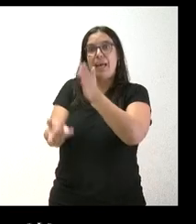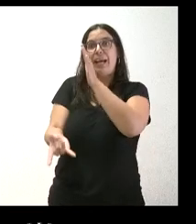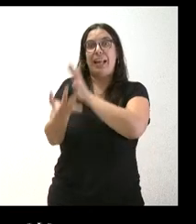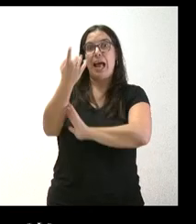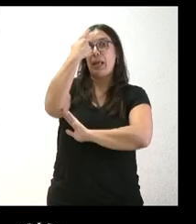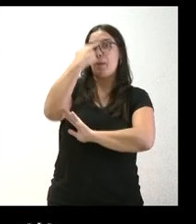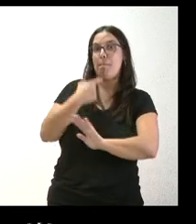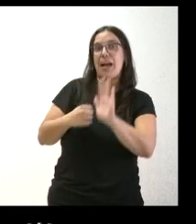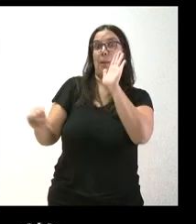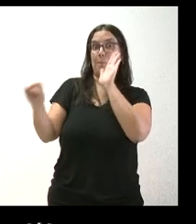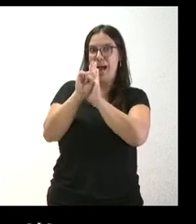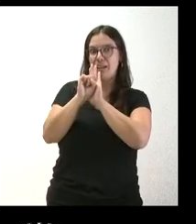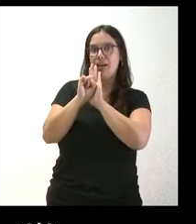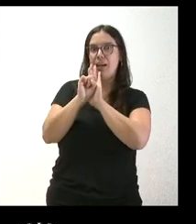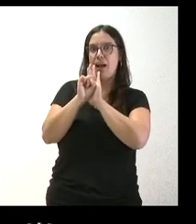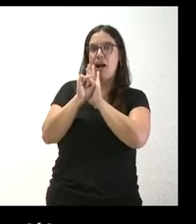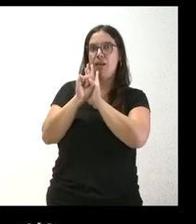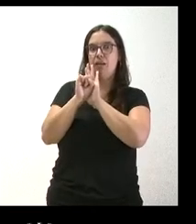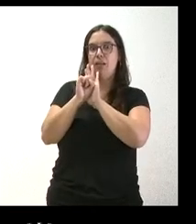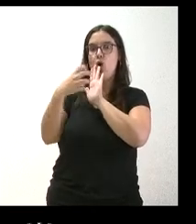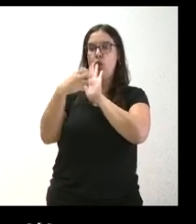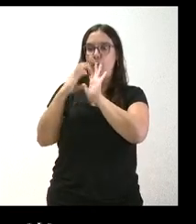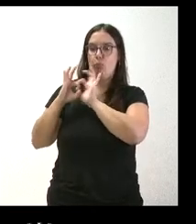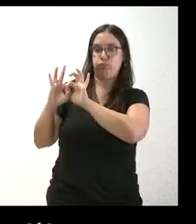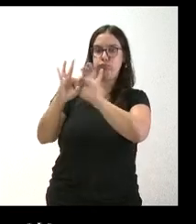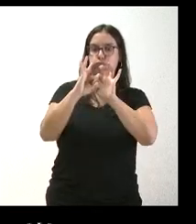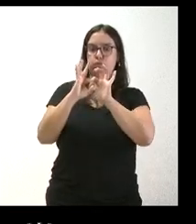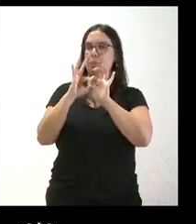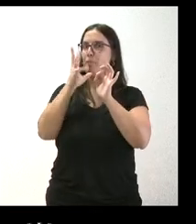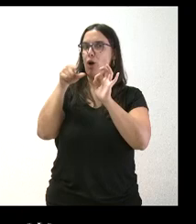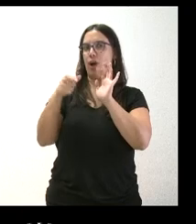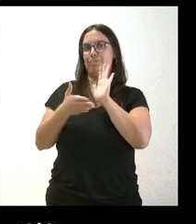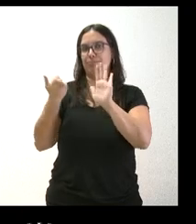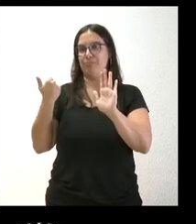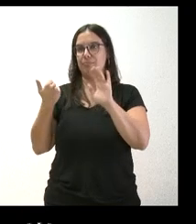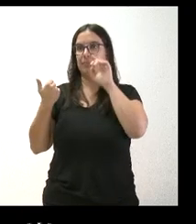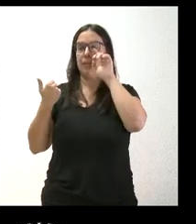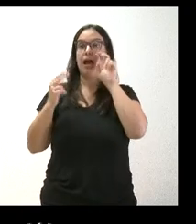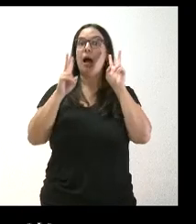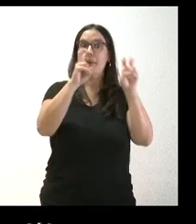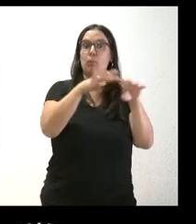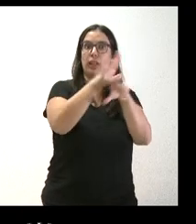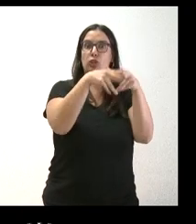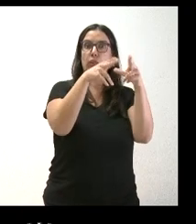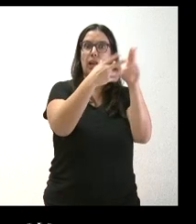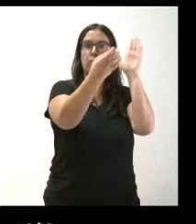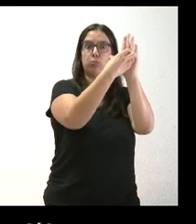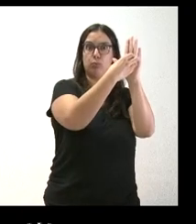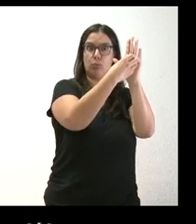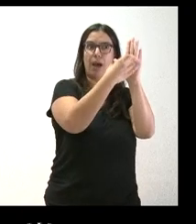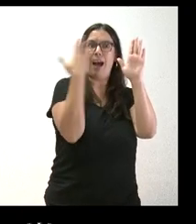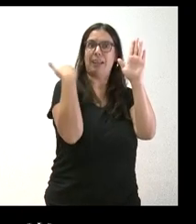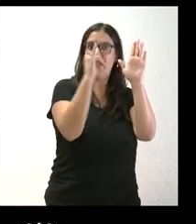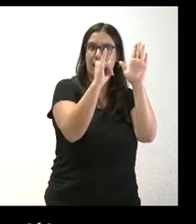una imagen, de una marca y de un logotipo y ahora no lo van a utilizar. Empezaron utilizándolo en las redes sociales y lo han quitado.